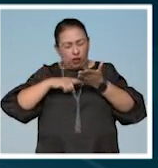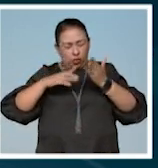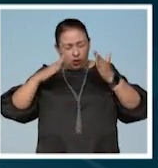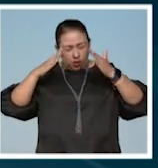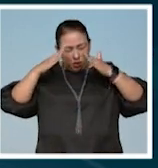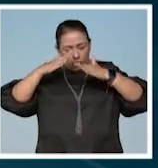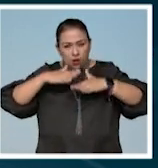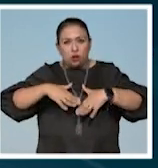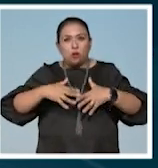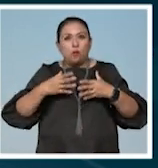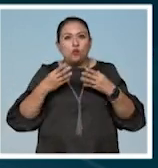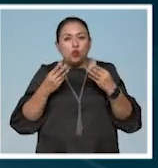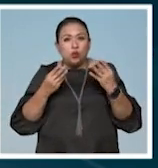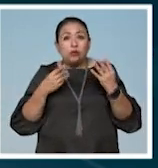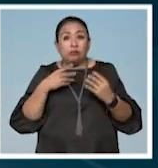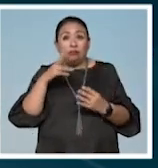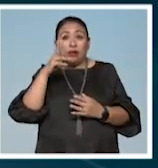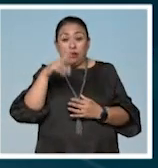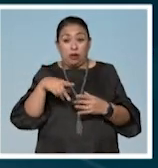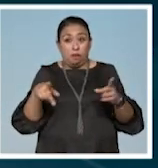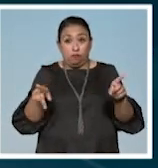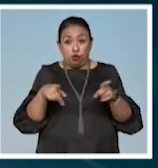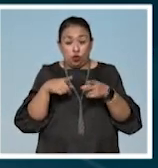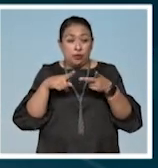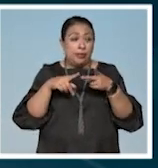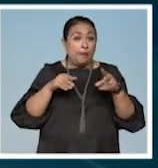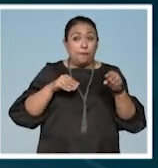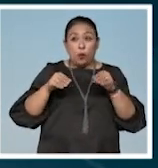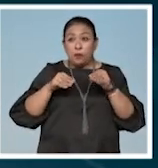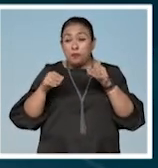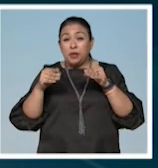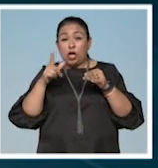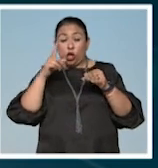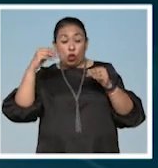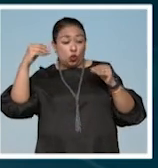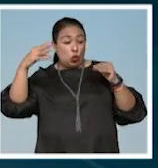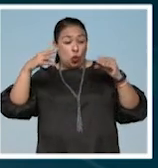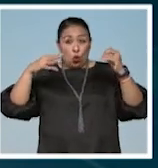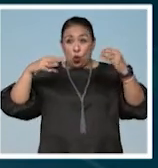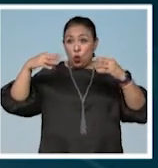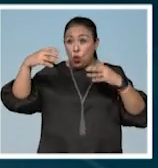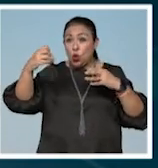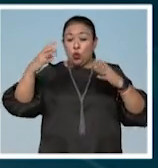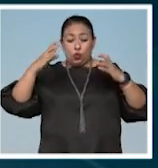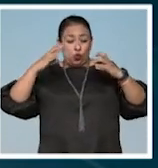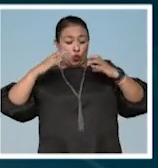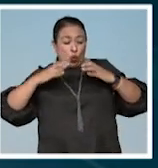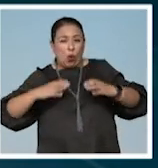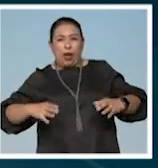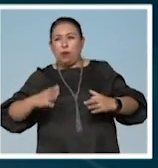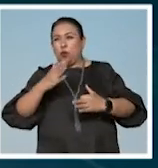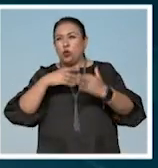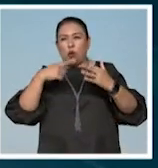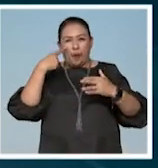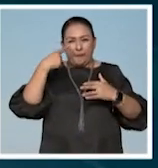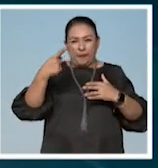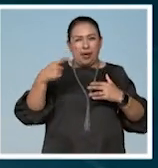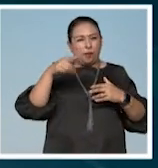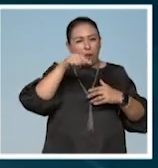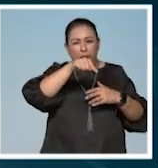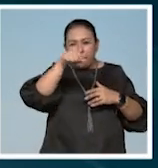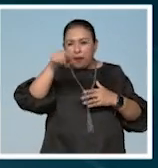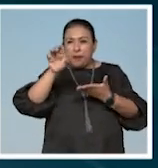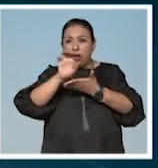subyugante. O sea, realmente entre la música, el movimiento, la iluminación, los cuerpos y todo lo que ves en escena,